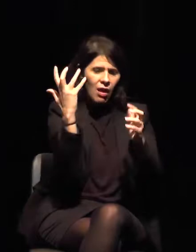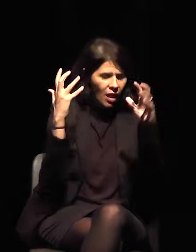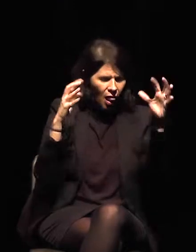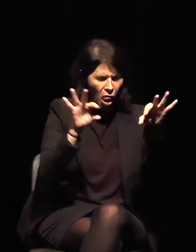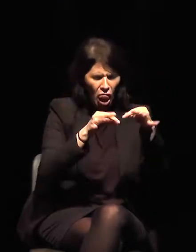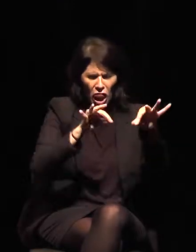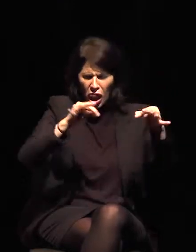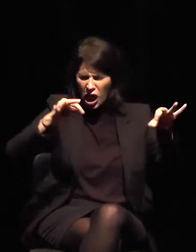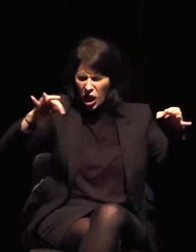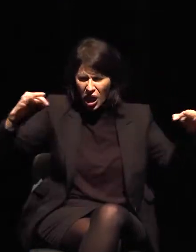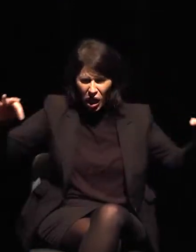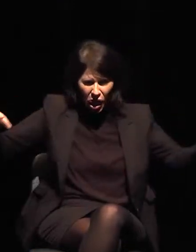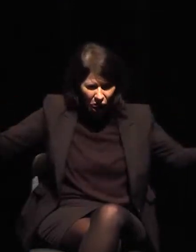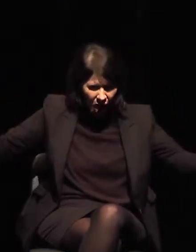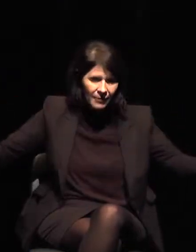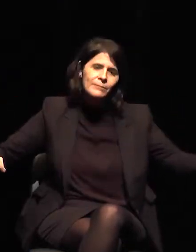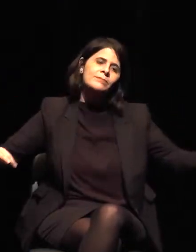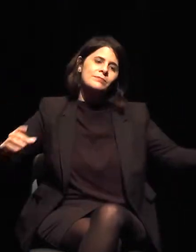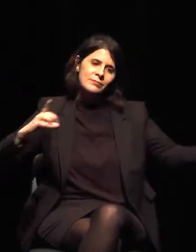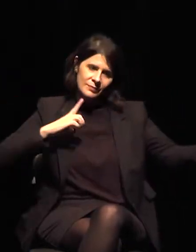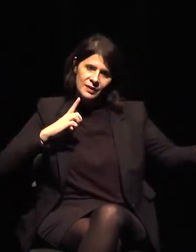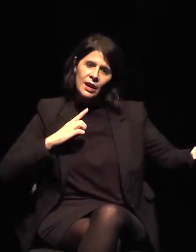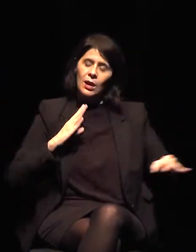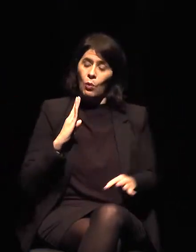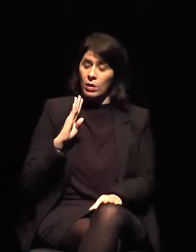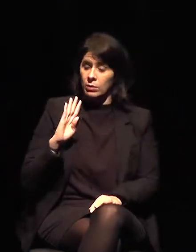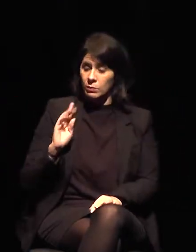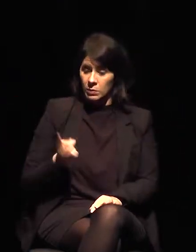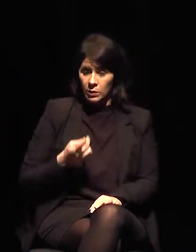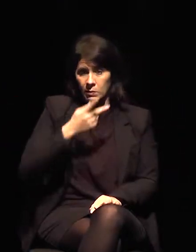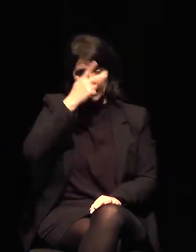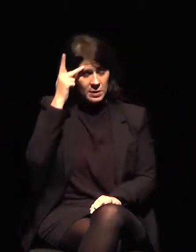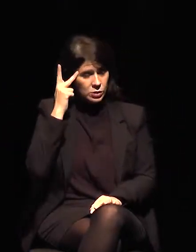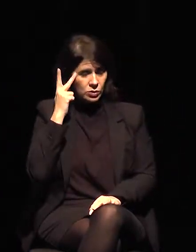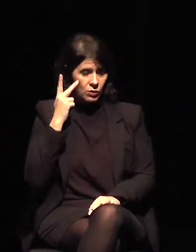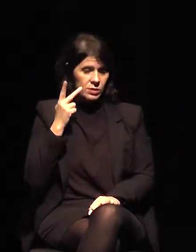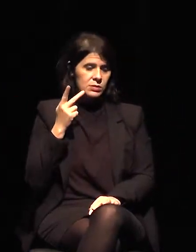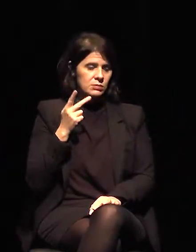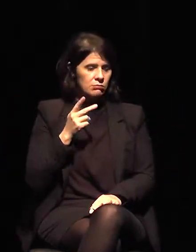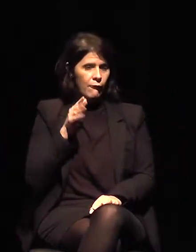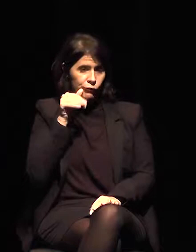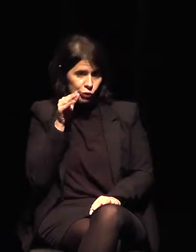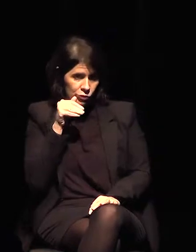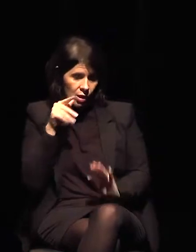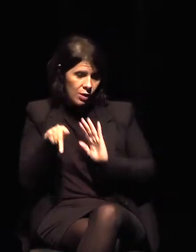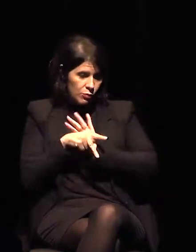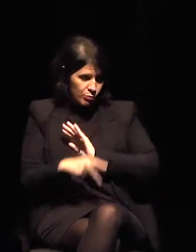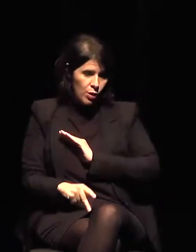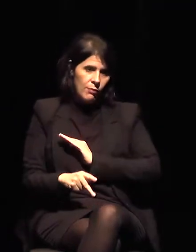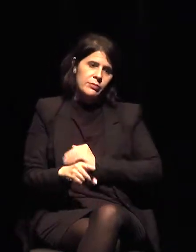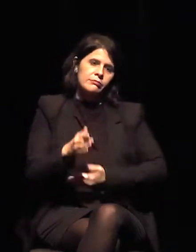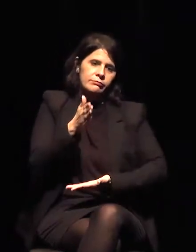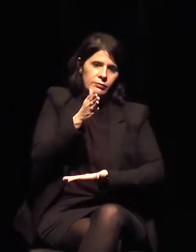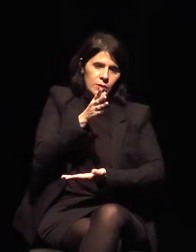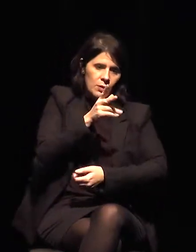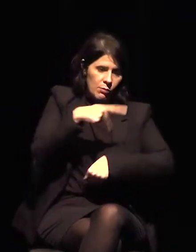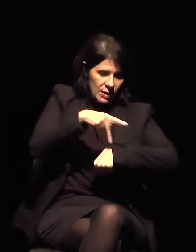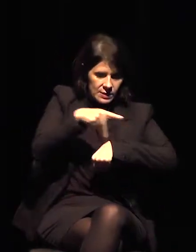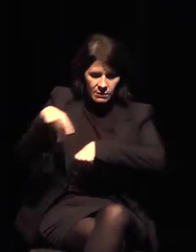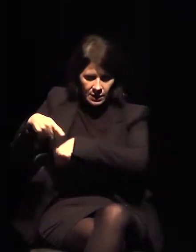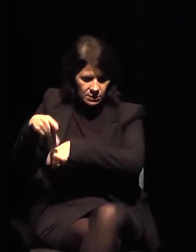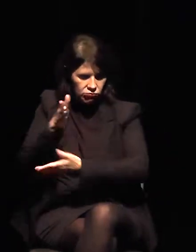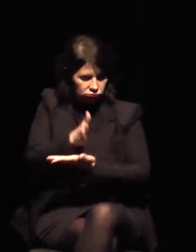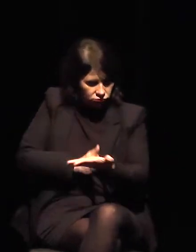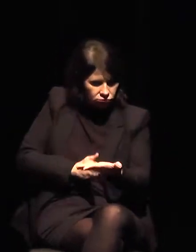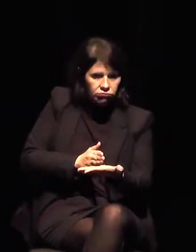en las aduanas. Entonces, si asignamos a todos los empleados, no logramos cerrar